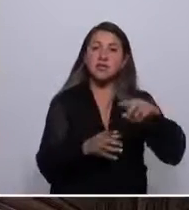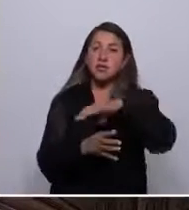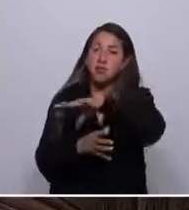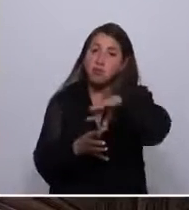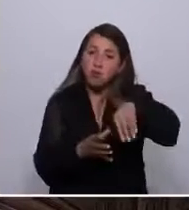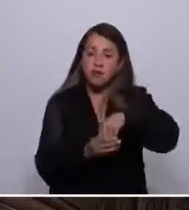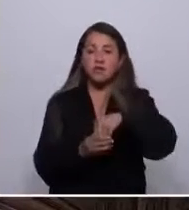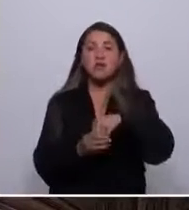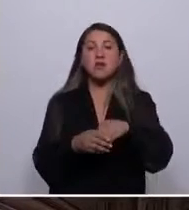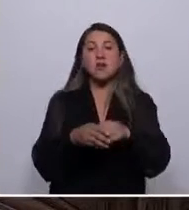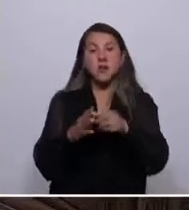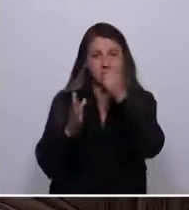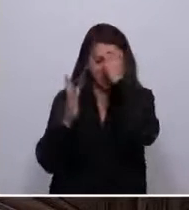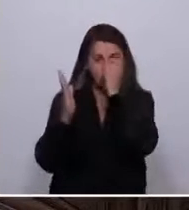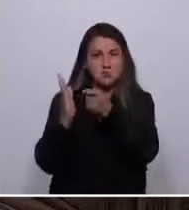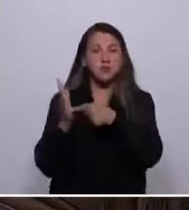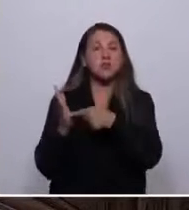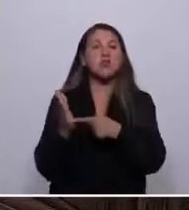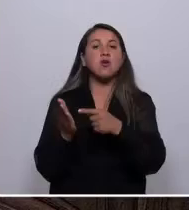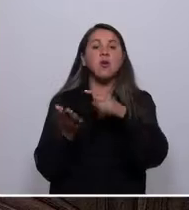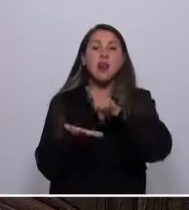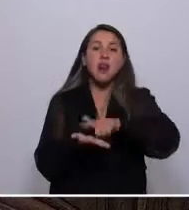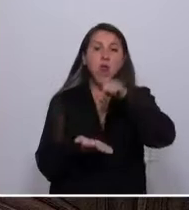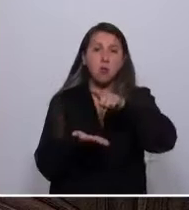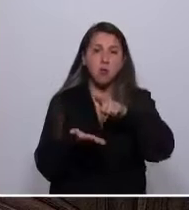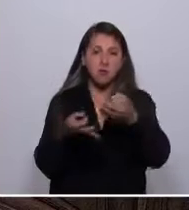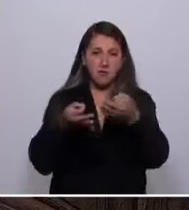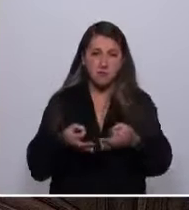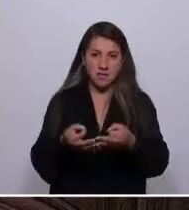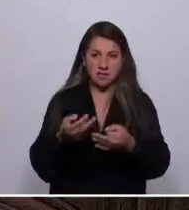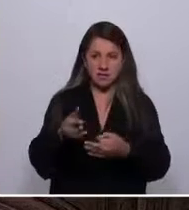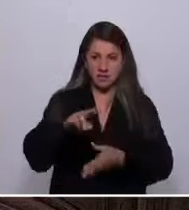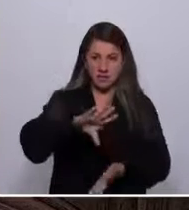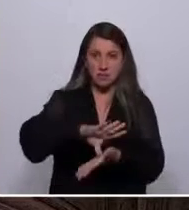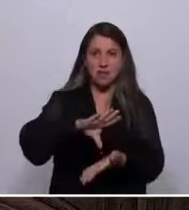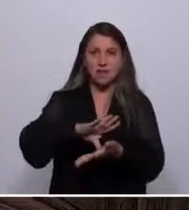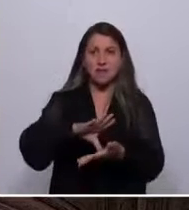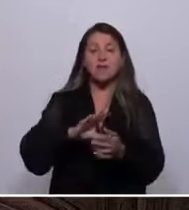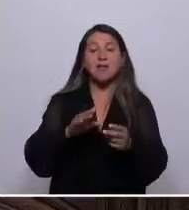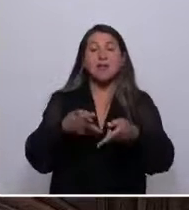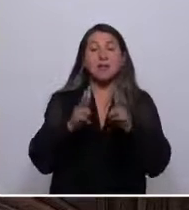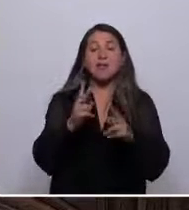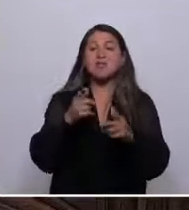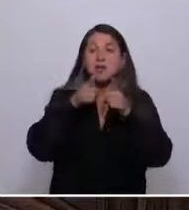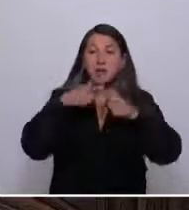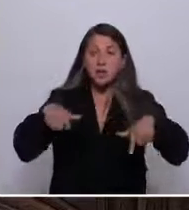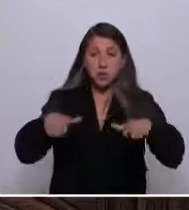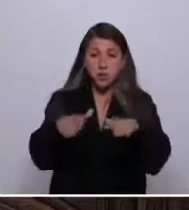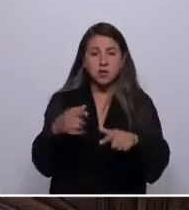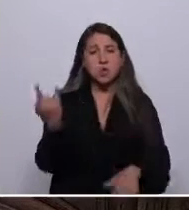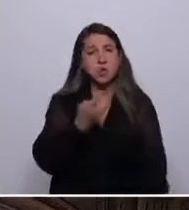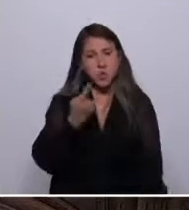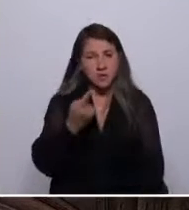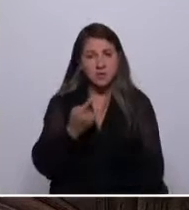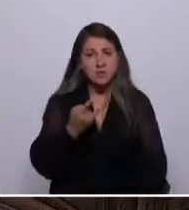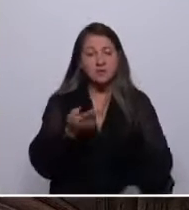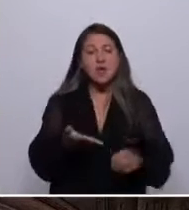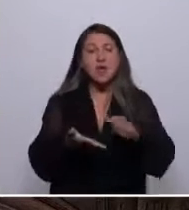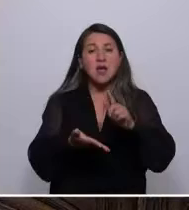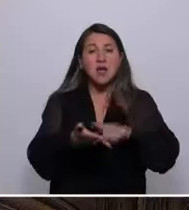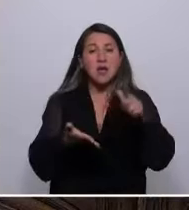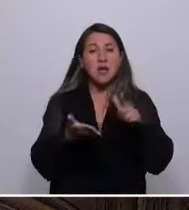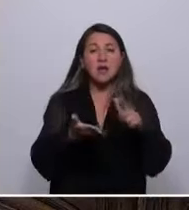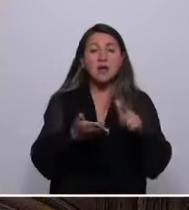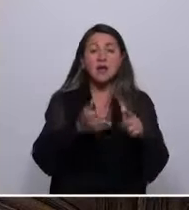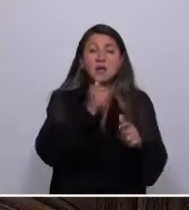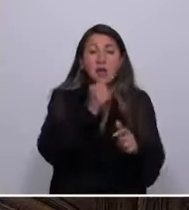reconocimiento de nuestras lenguas como lenguas oficiales del país y de nuestros derechos lingüísticos, que es urgente para las lenguas en peligro en extinción